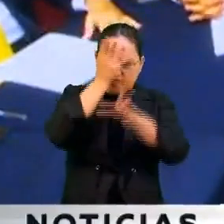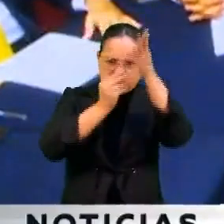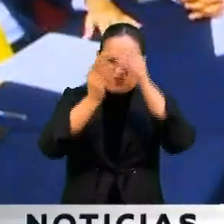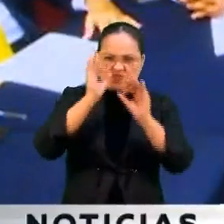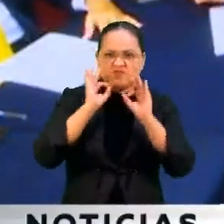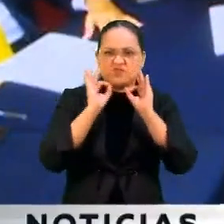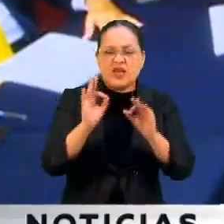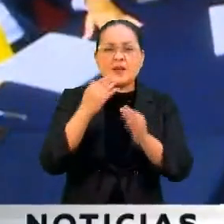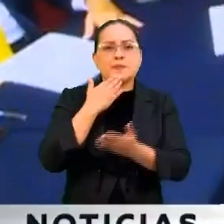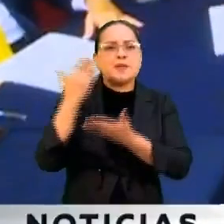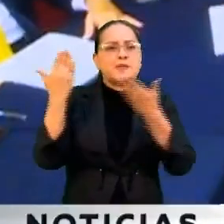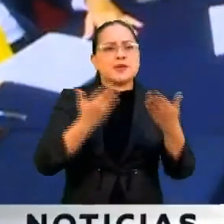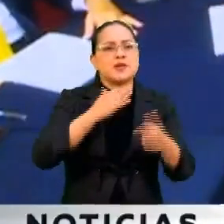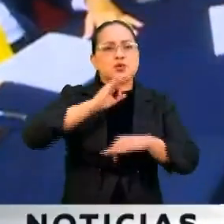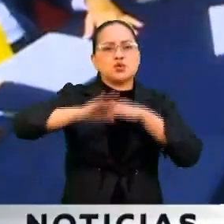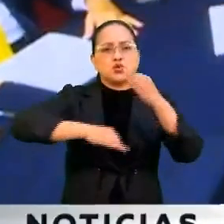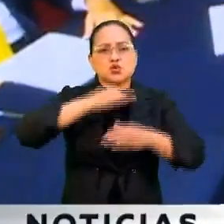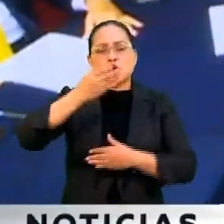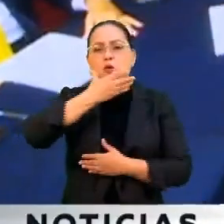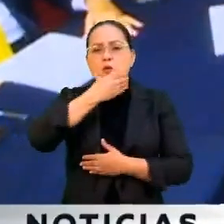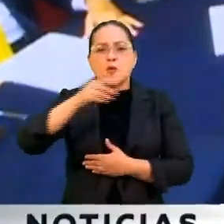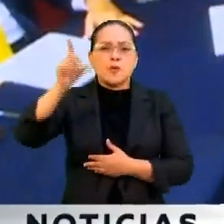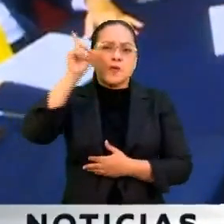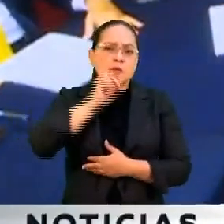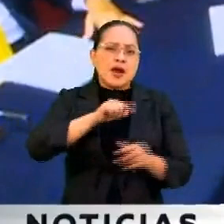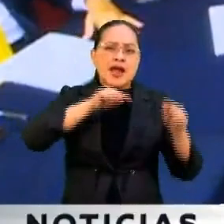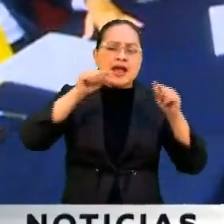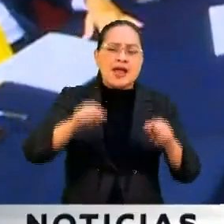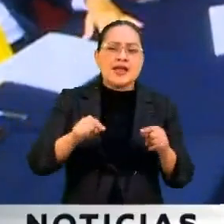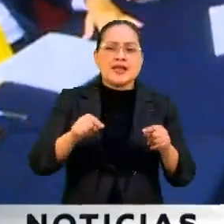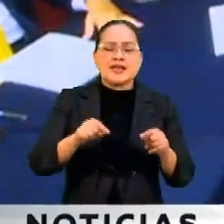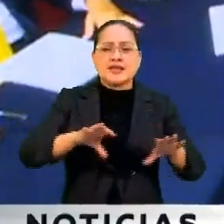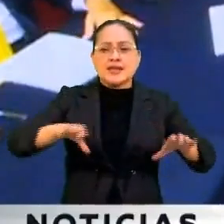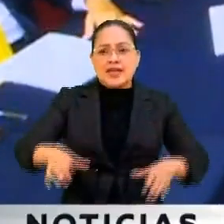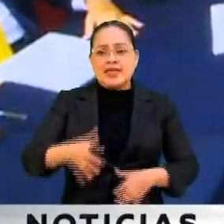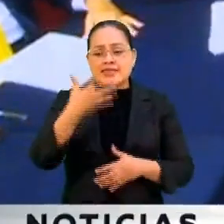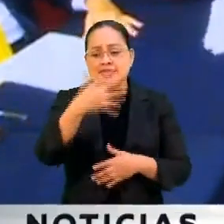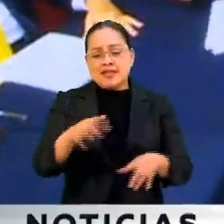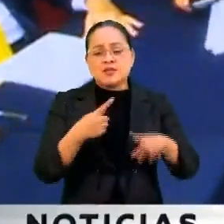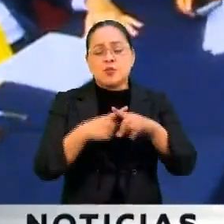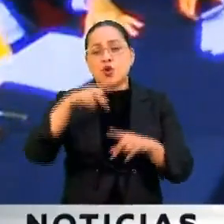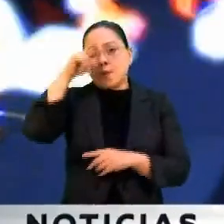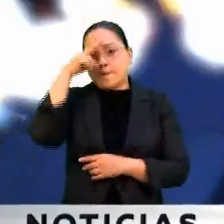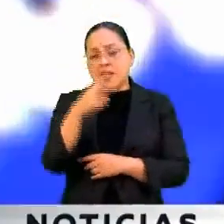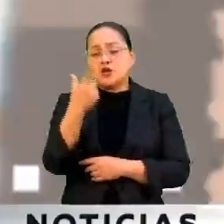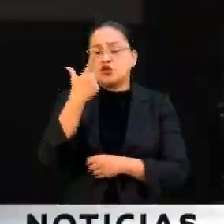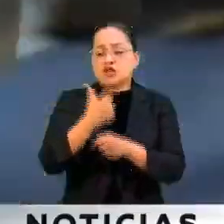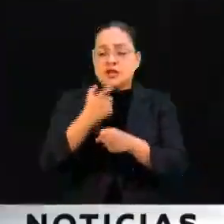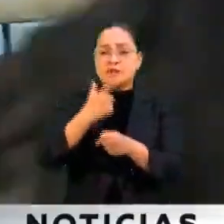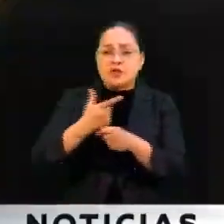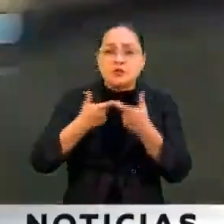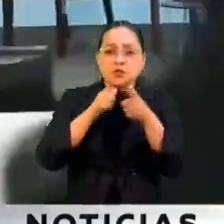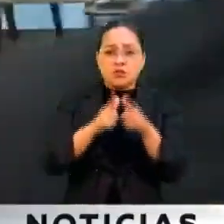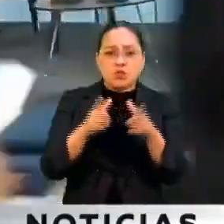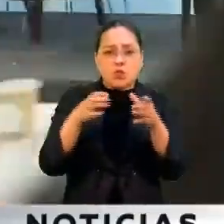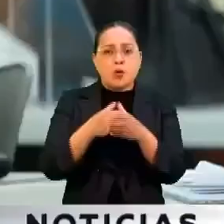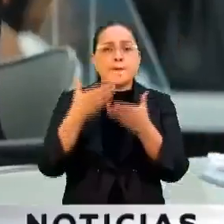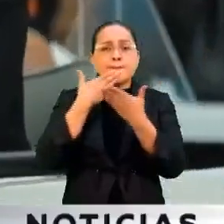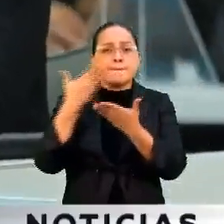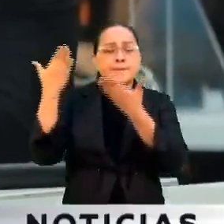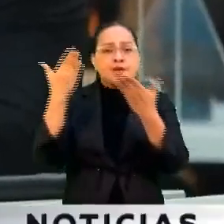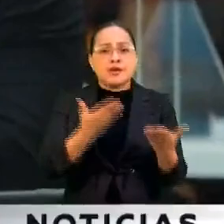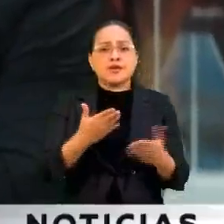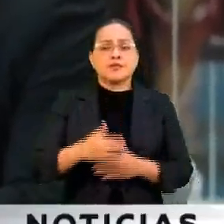bienvenidas y bienvenidos a la familia familia 10 por México, séptima generación. Senadores